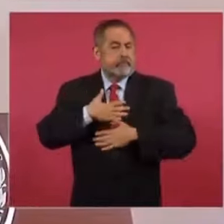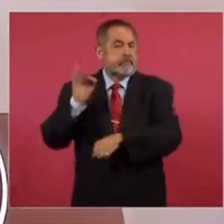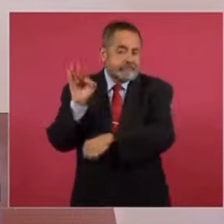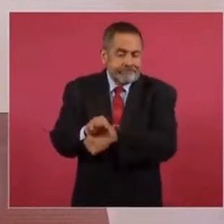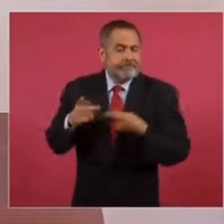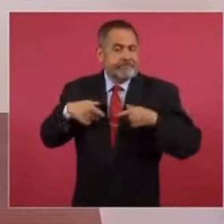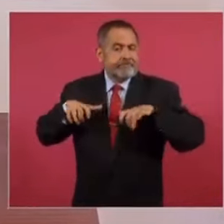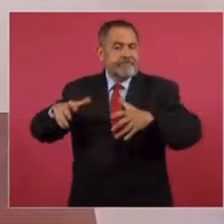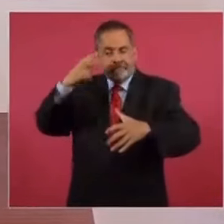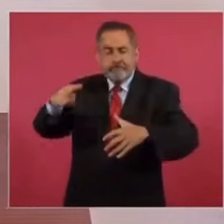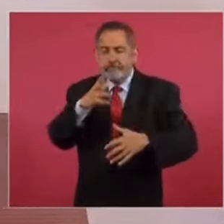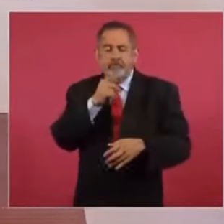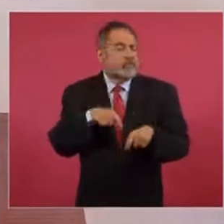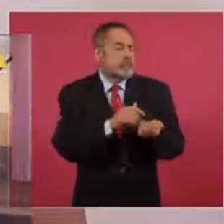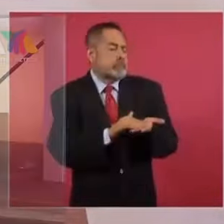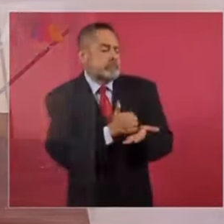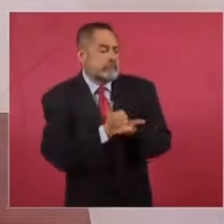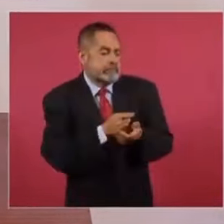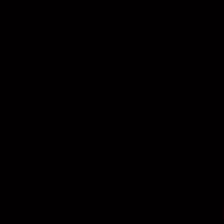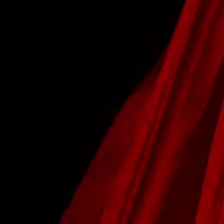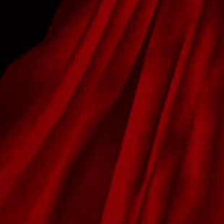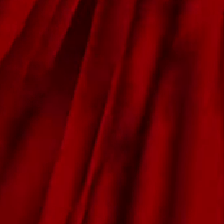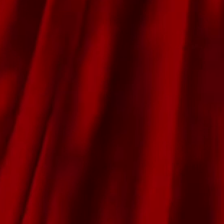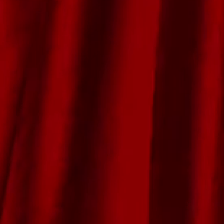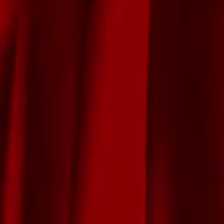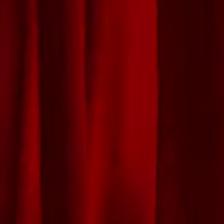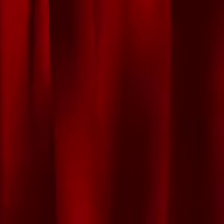represento al pueblo de México. Y yo no puedo hacerle favor a nadie.